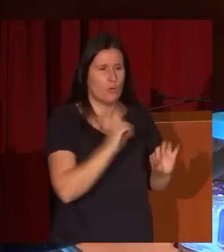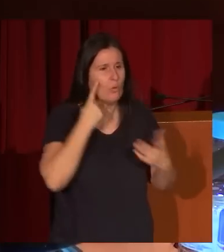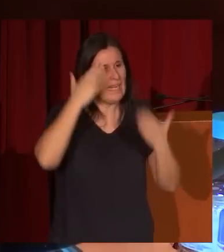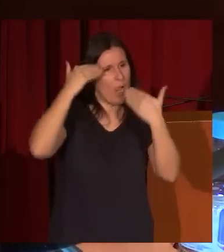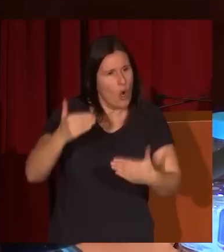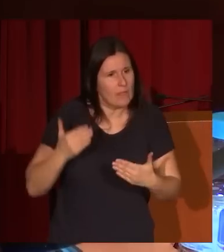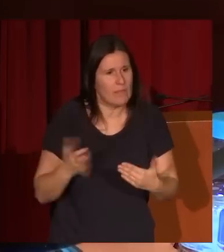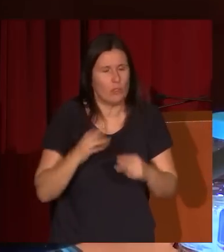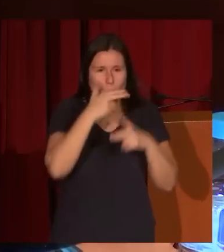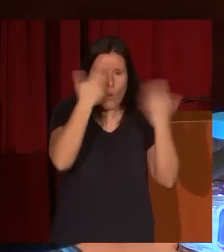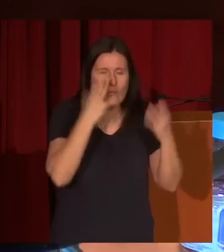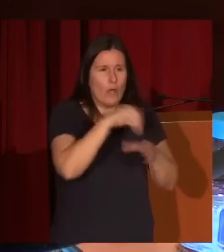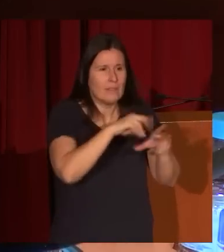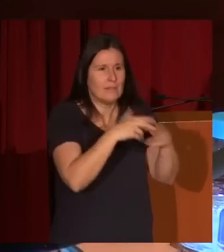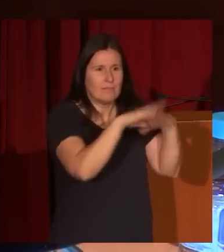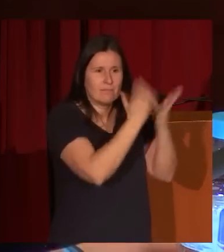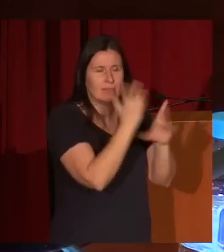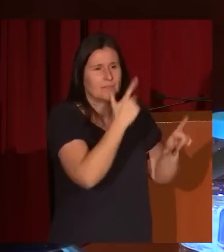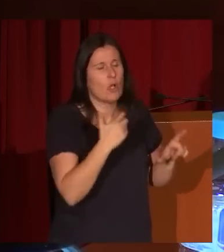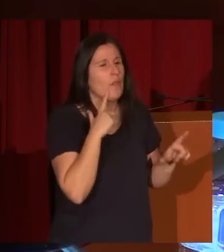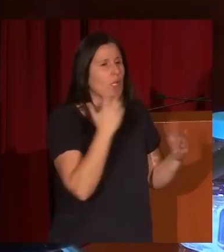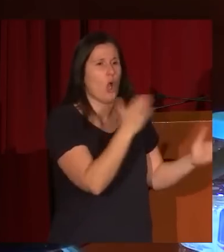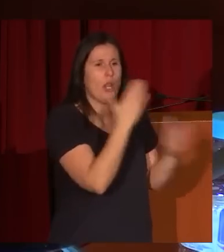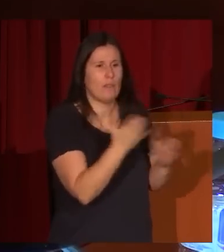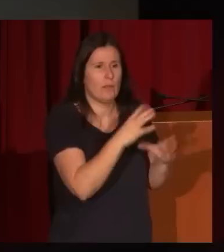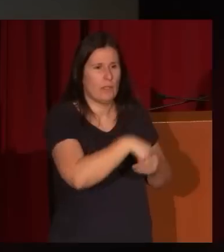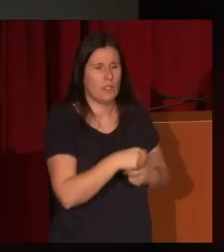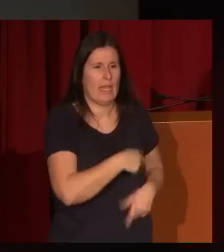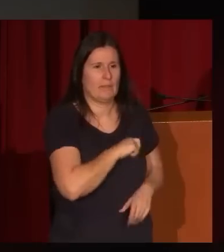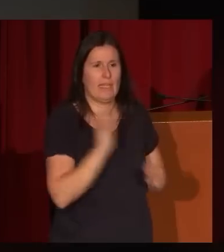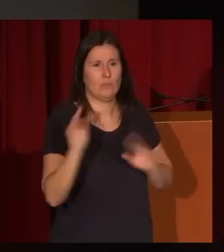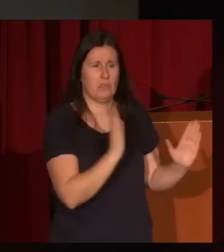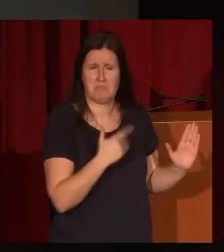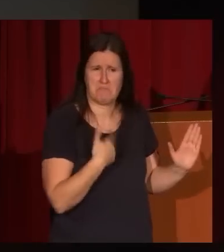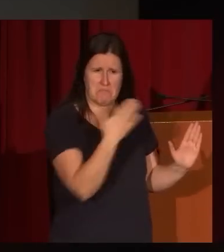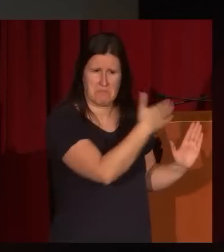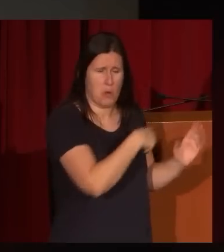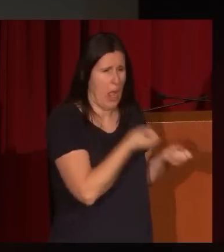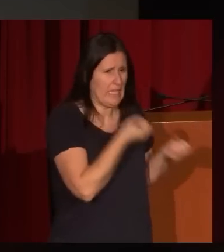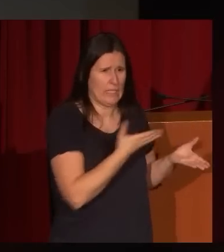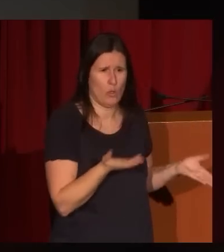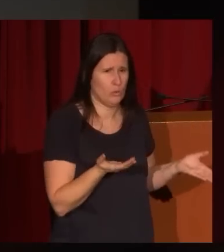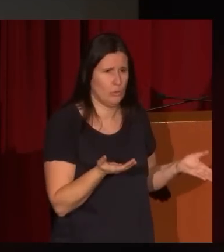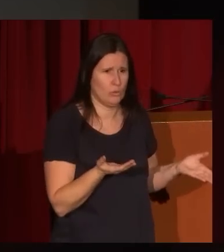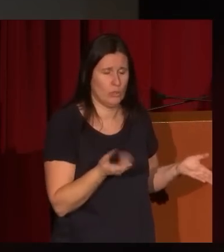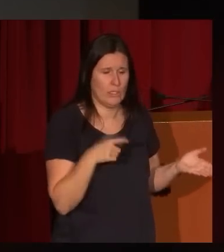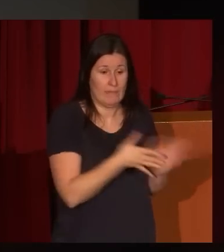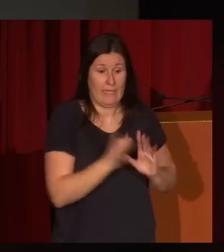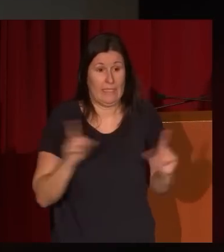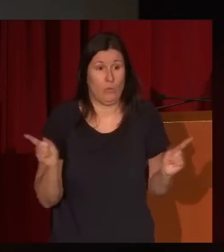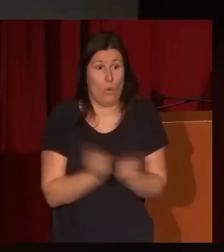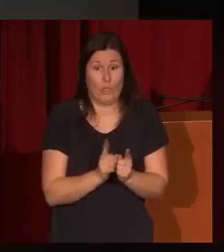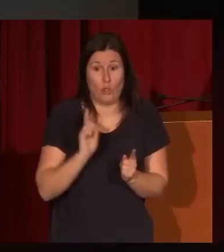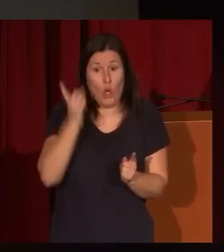un reconocimiento público en el mundo del coleccionismo en la España de su tiempo. Realmente es escuetamente